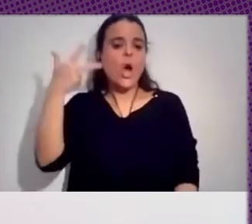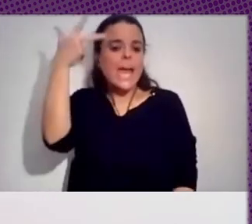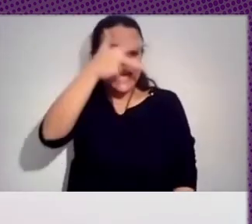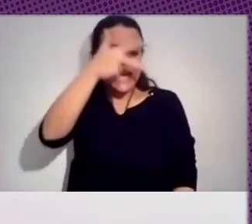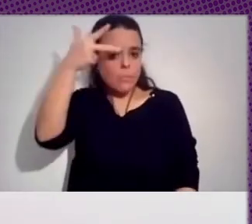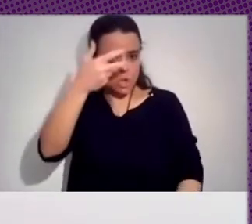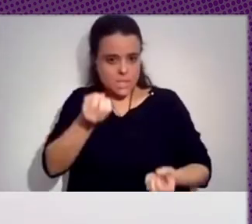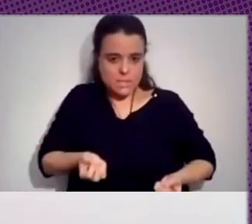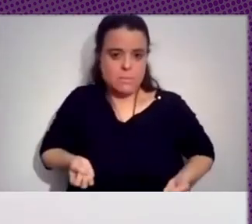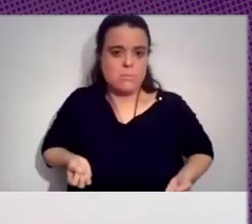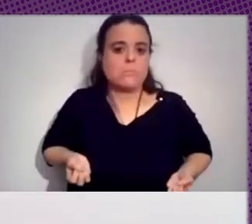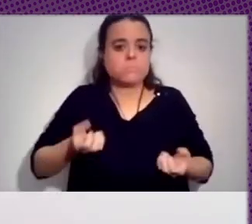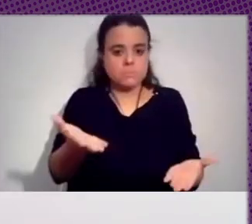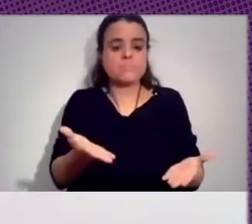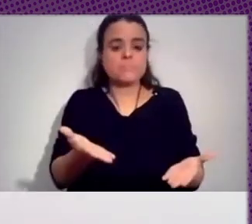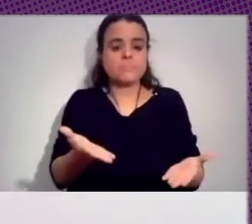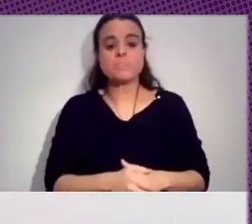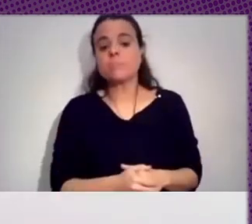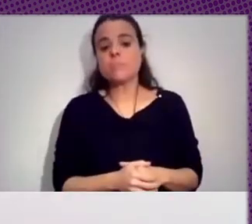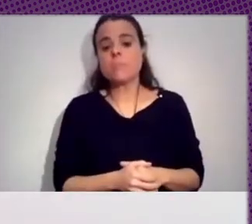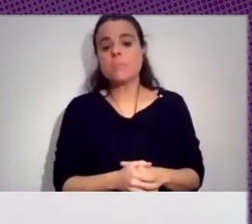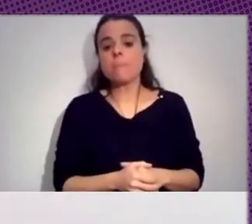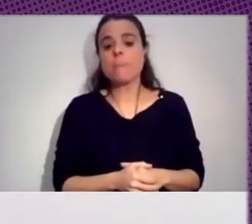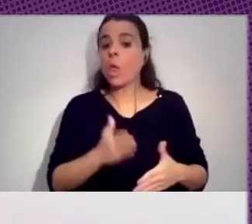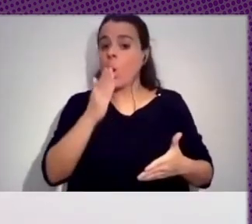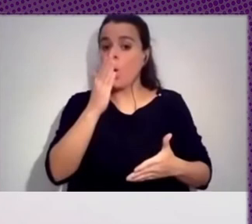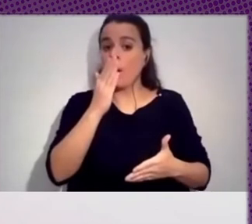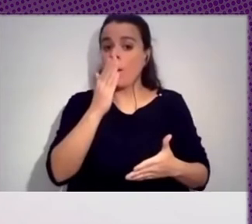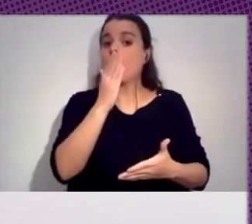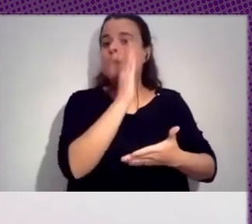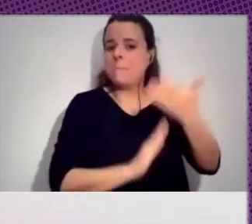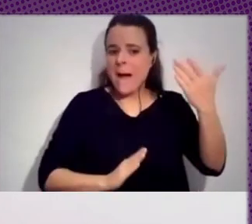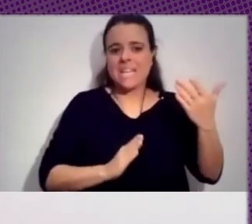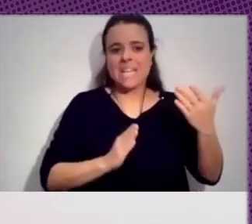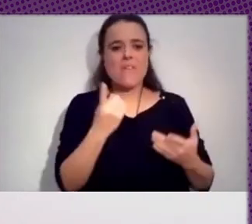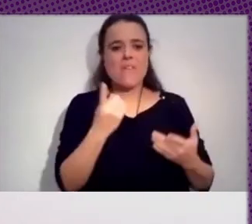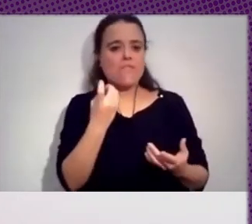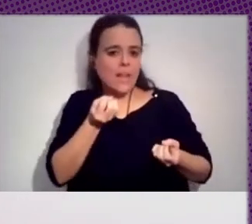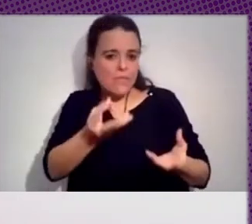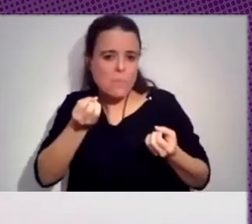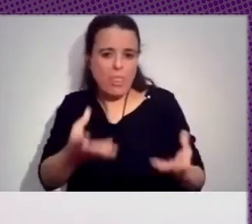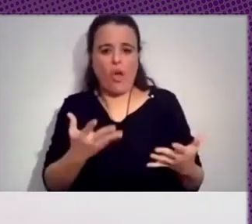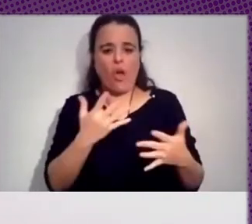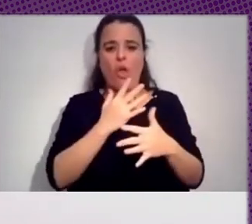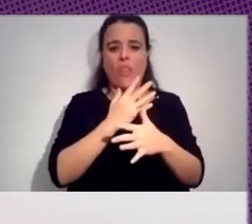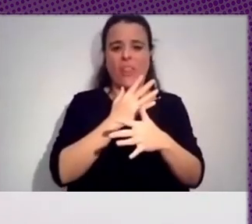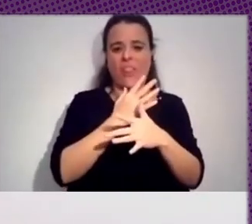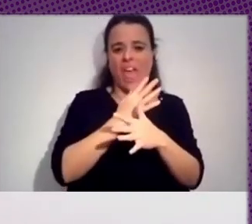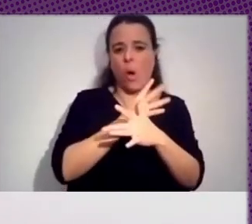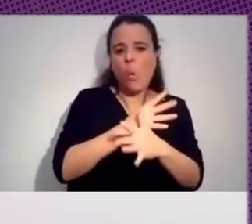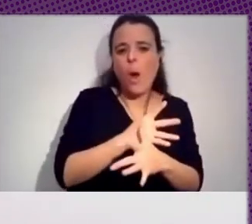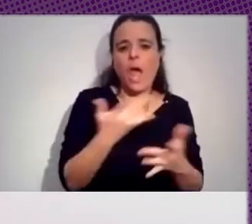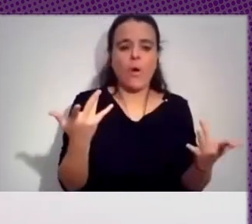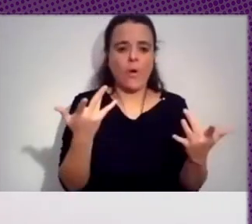gran parte de esta oleada de desinformación, de bots, de juegos, de lucha por aferrarse a